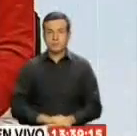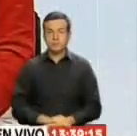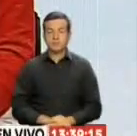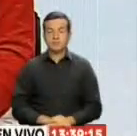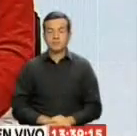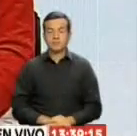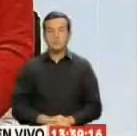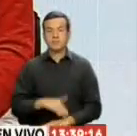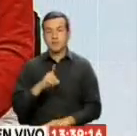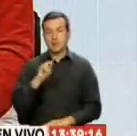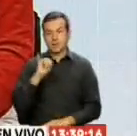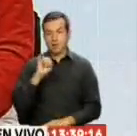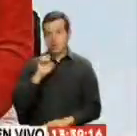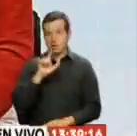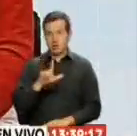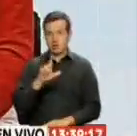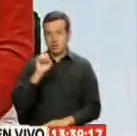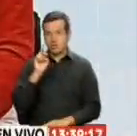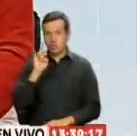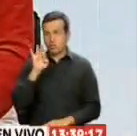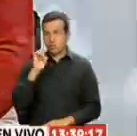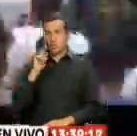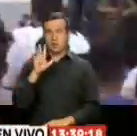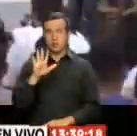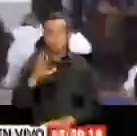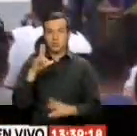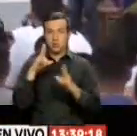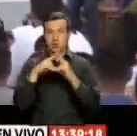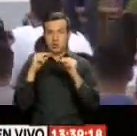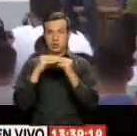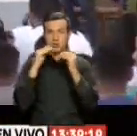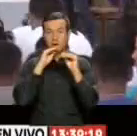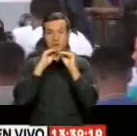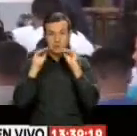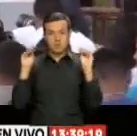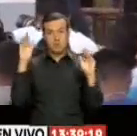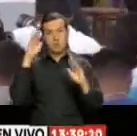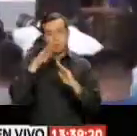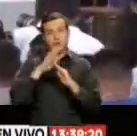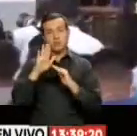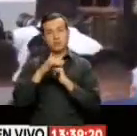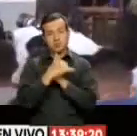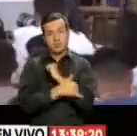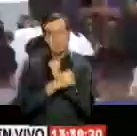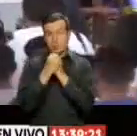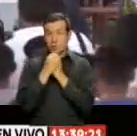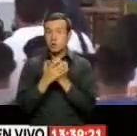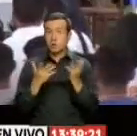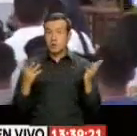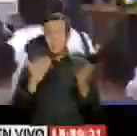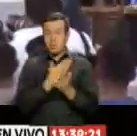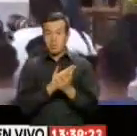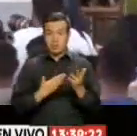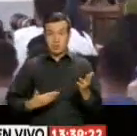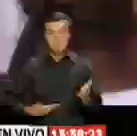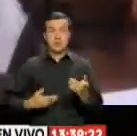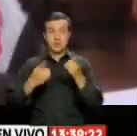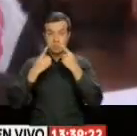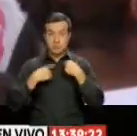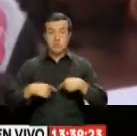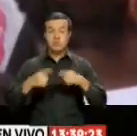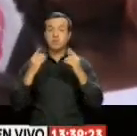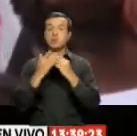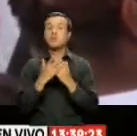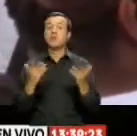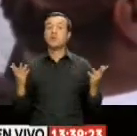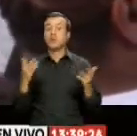Y Daniel Ortega Presidente de Nicaragua Durante un acto oficial Hizo un llamado A la paz En el país La declaración Del mandatario No mencionó En ningún